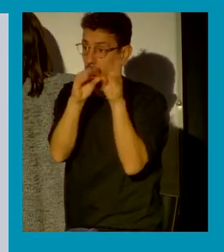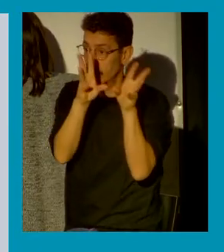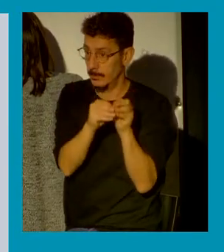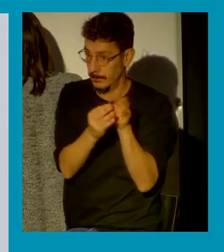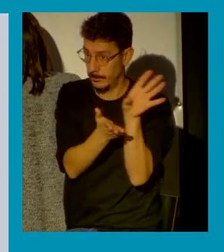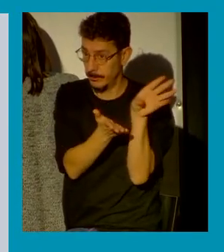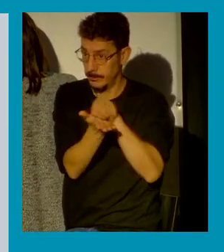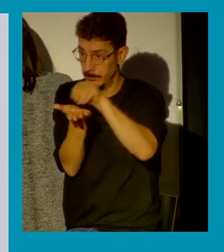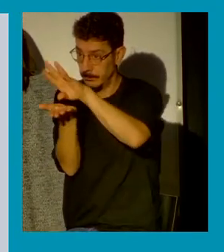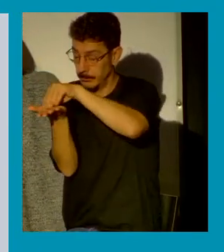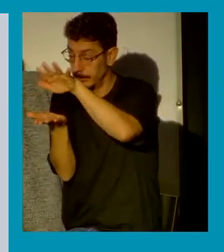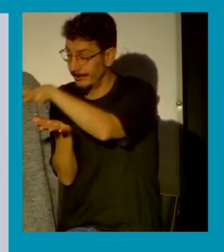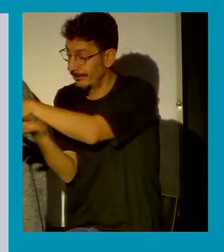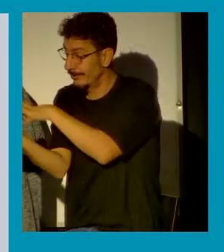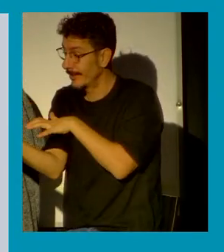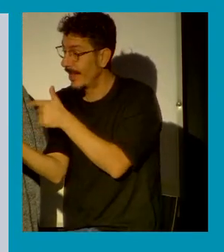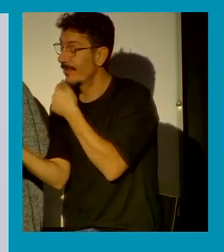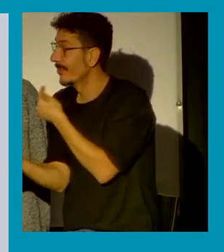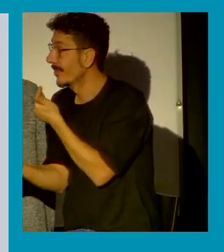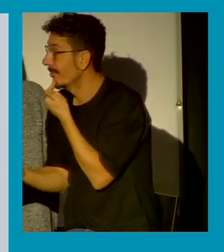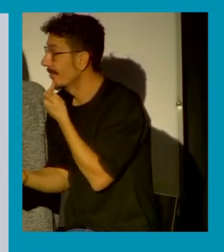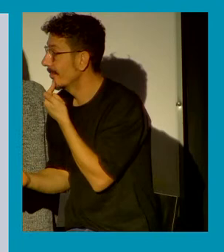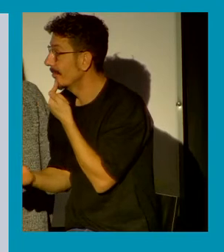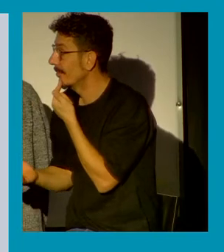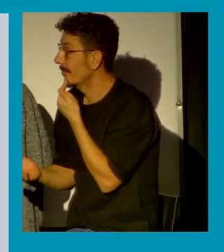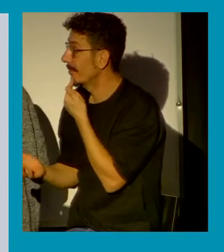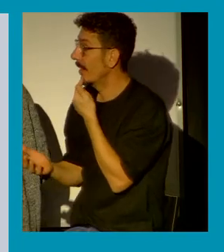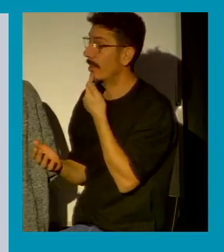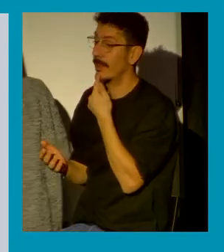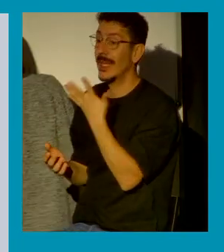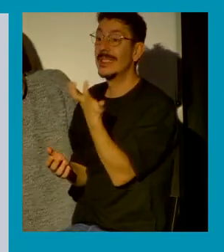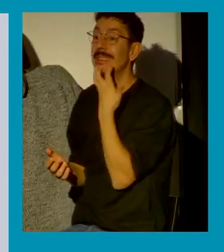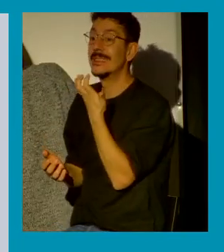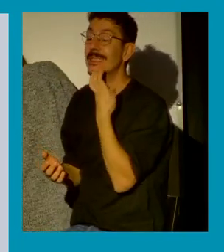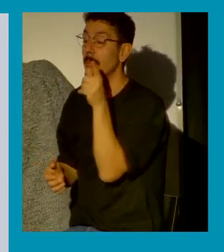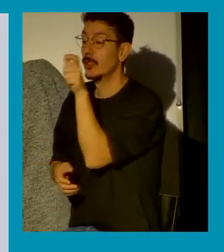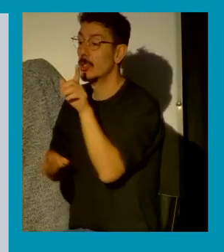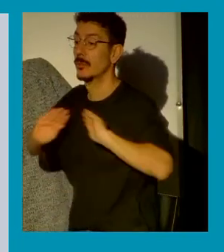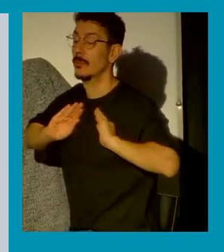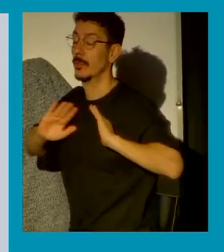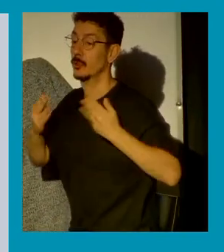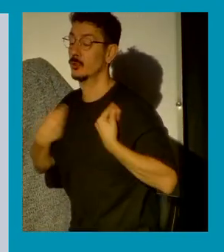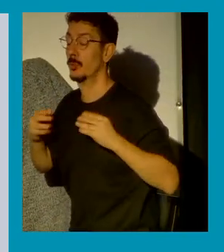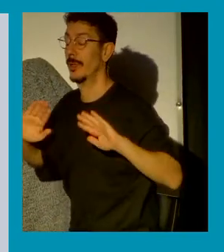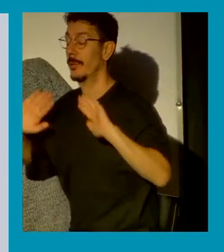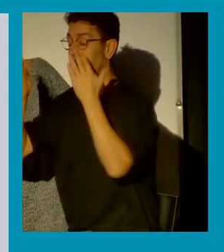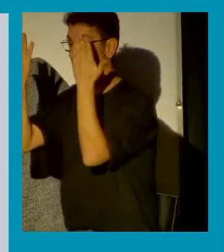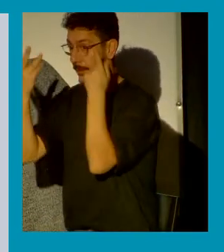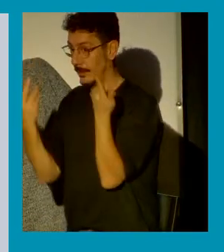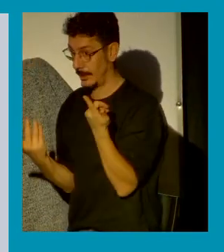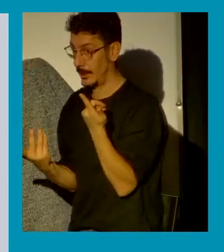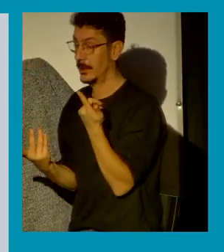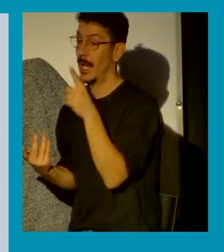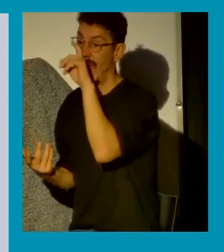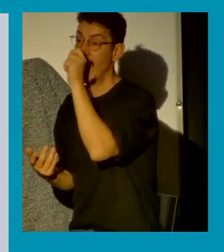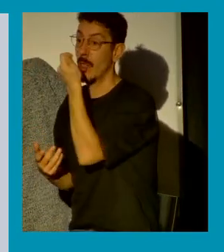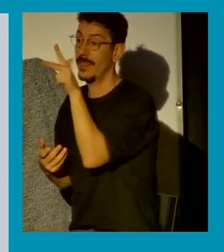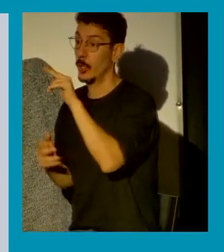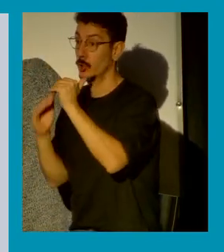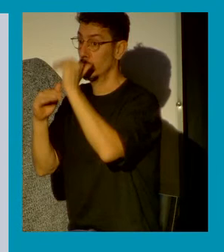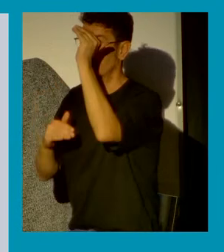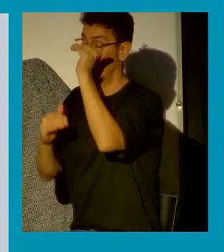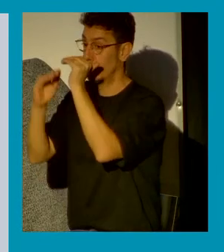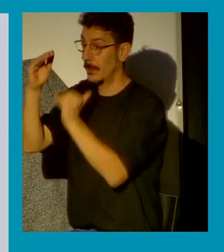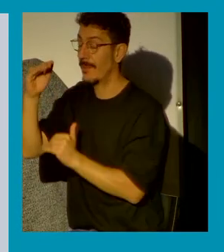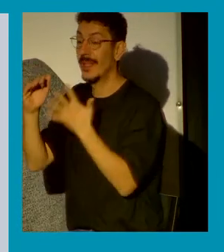si las supervivientes de aquellos casos denunciados lo que llegó a la justicia era mayor o menor de edad cuando analizamos todas las